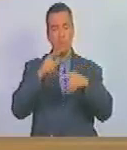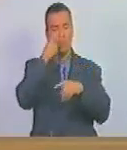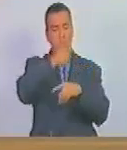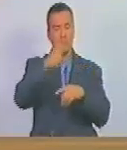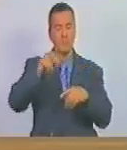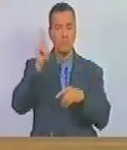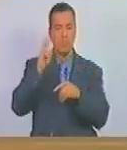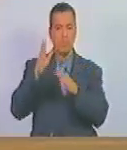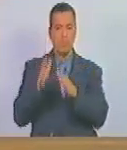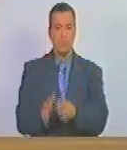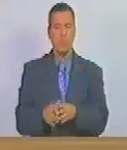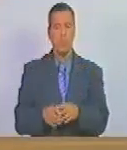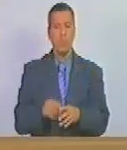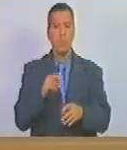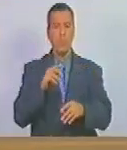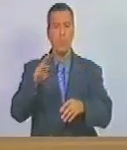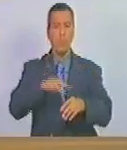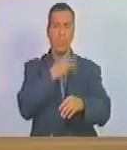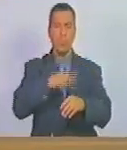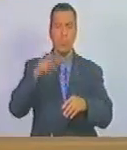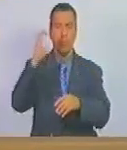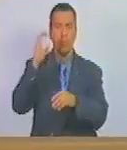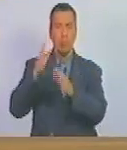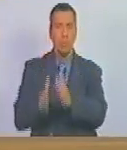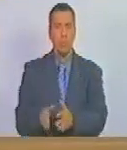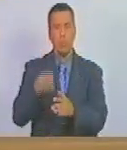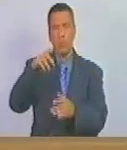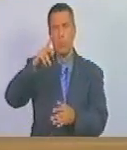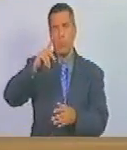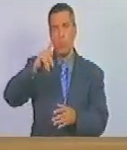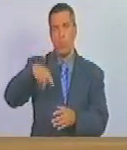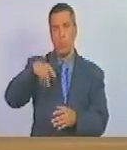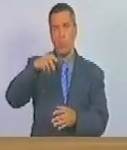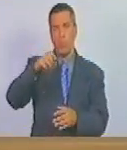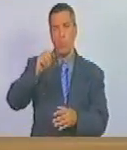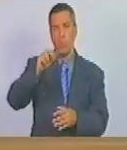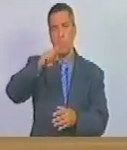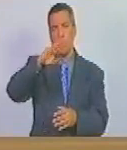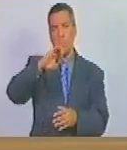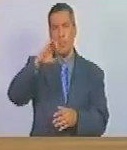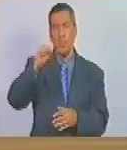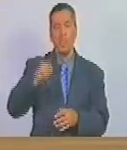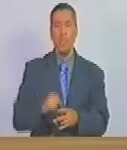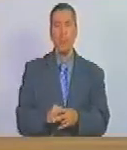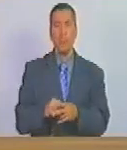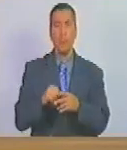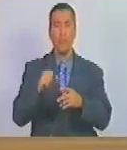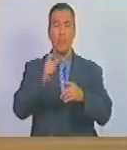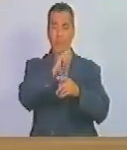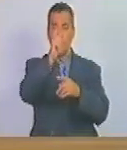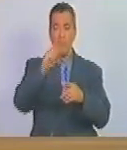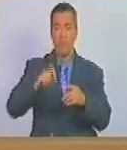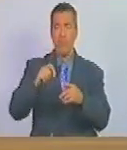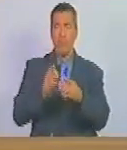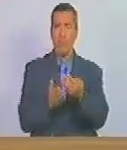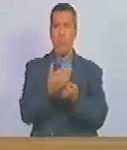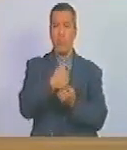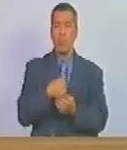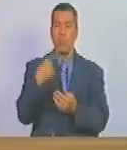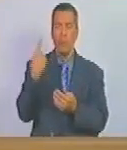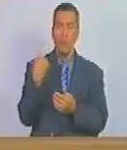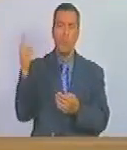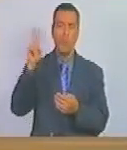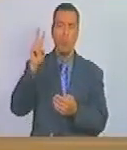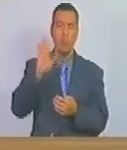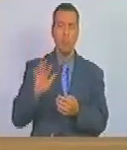pueblo venezolano el poeta caraqueño Juan Antonio Pérez Monalde en su obra vuelta a la patria